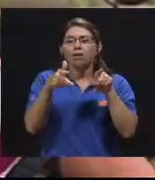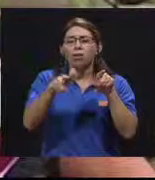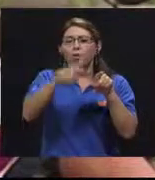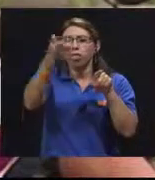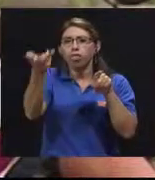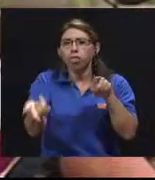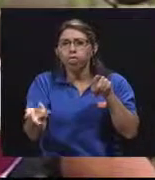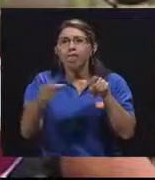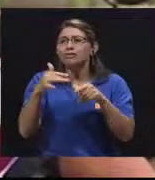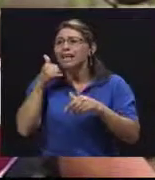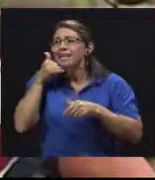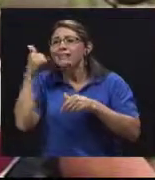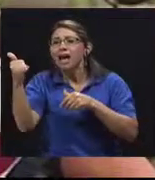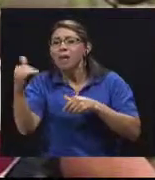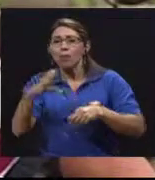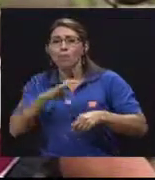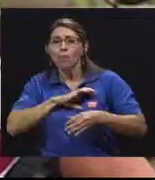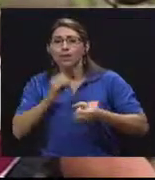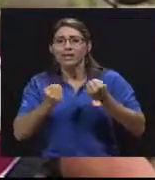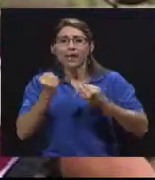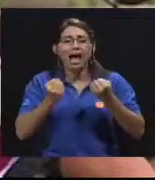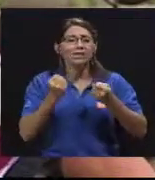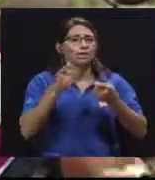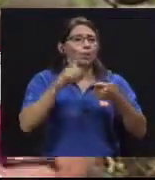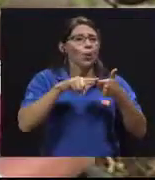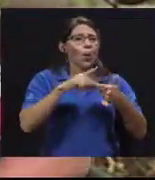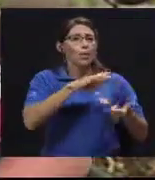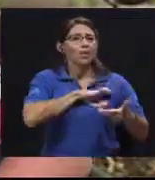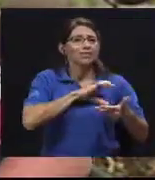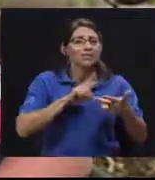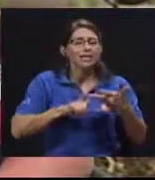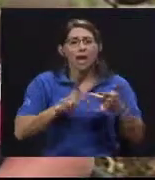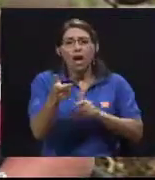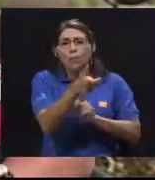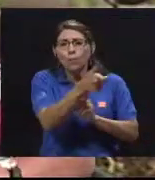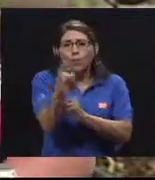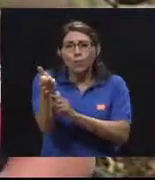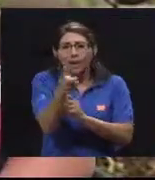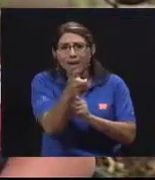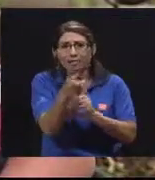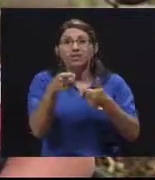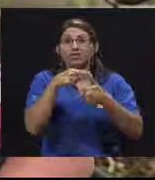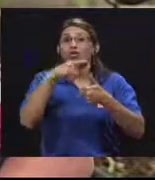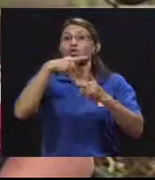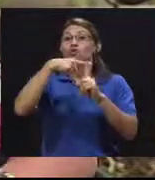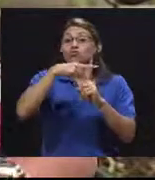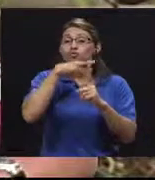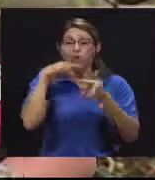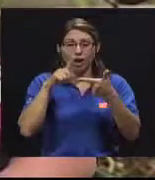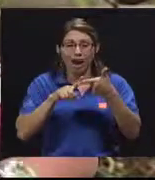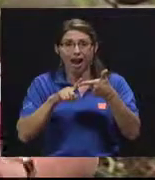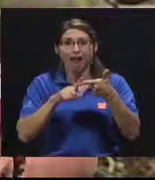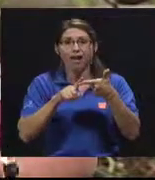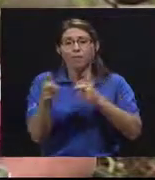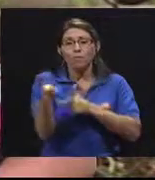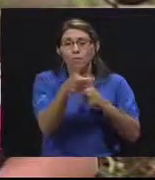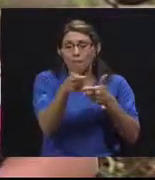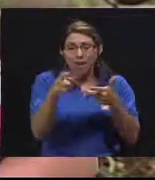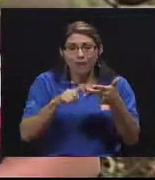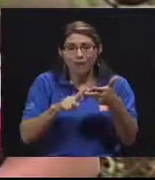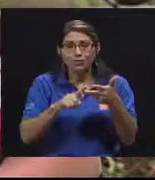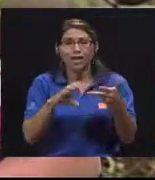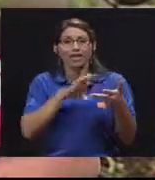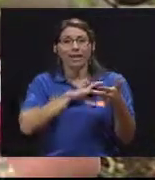despachan tránsito, fuerza pública, bomberos. Entonces, son Cruz Roja, costarricense, cuerpo bomberos, fuerza pública,